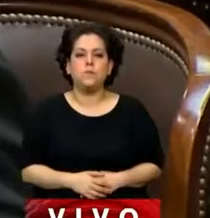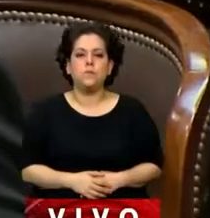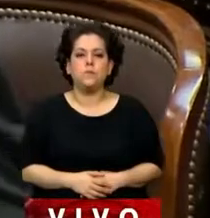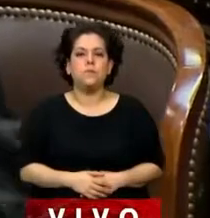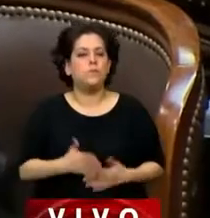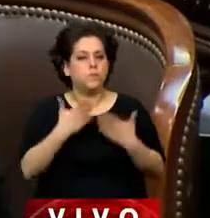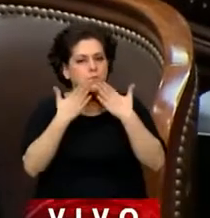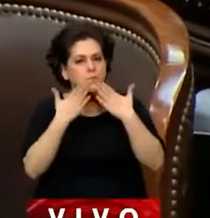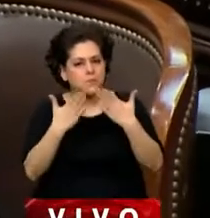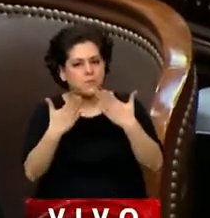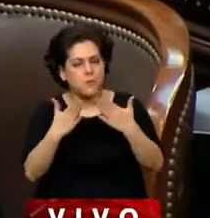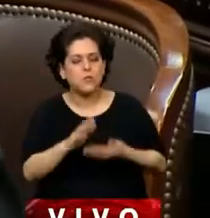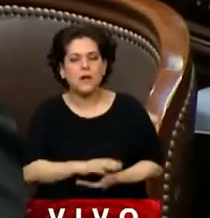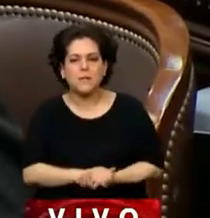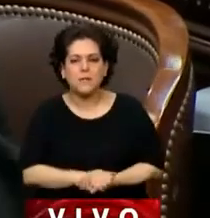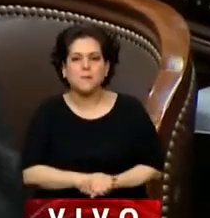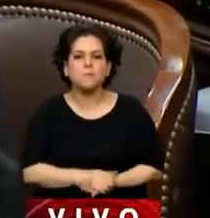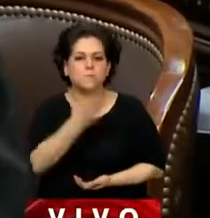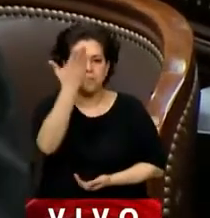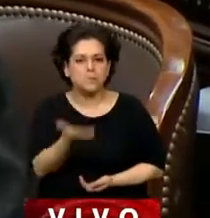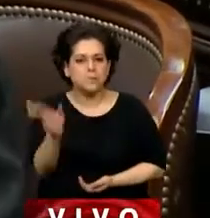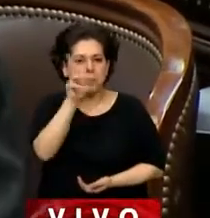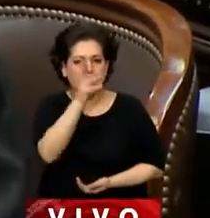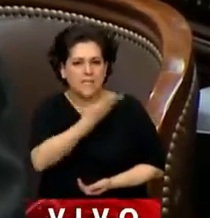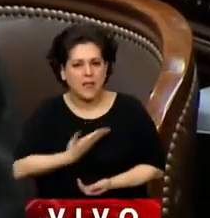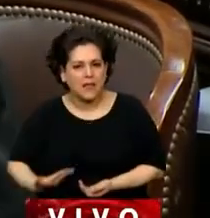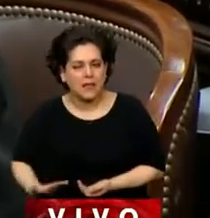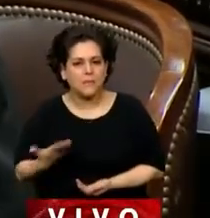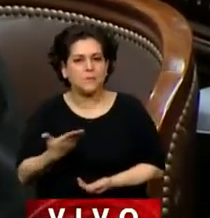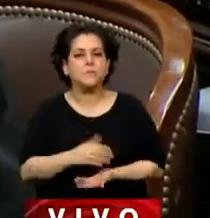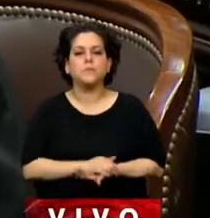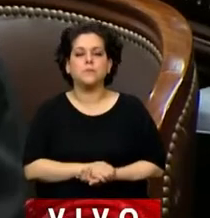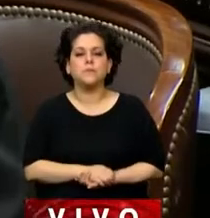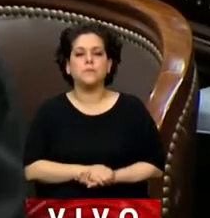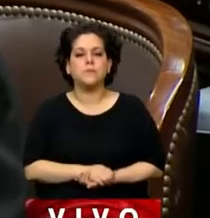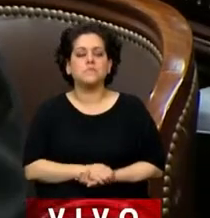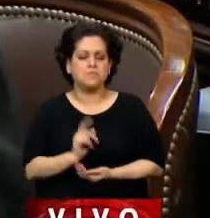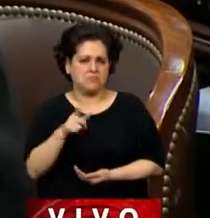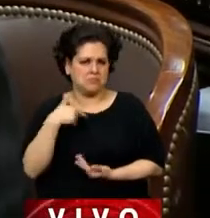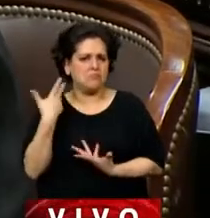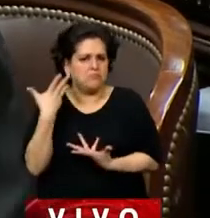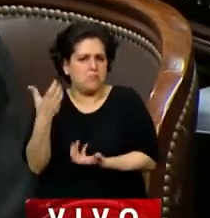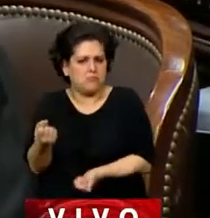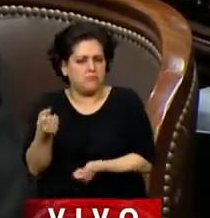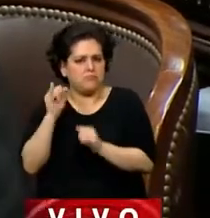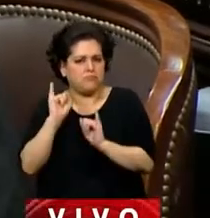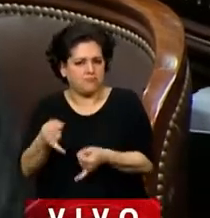Muchas gracias señora Presidenta. Adherimos totalmente